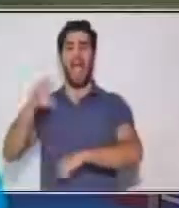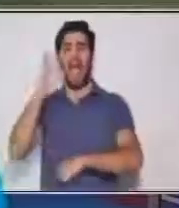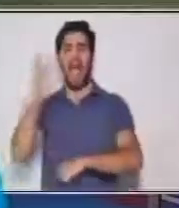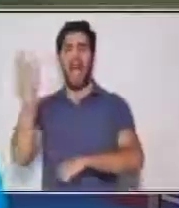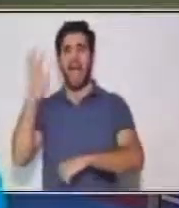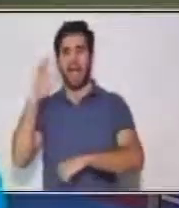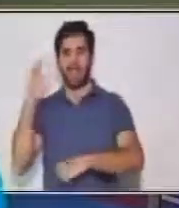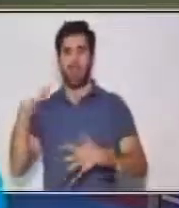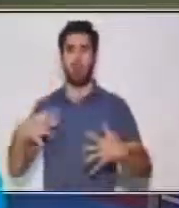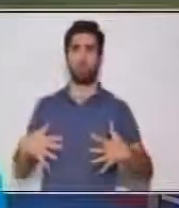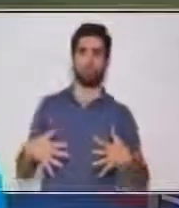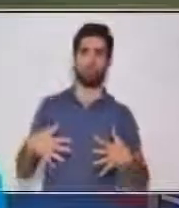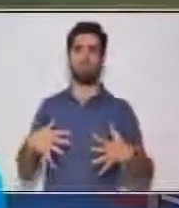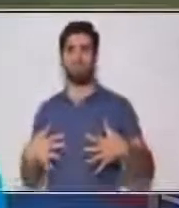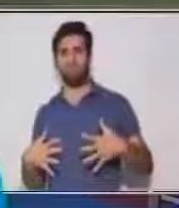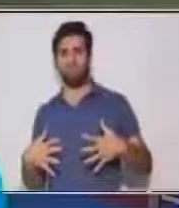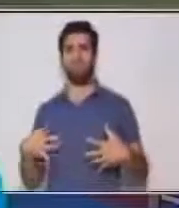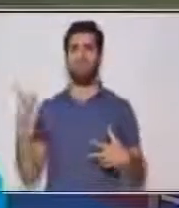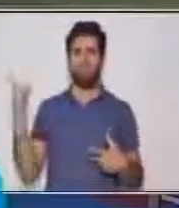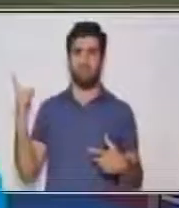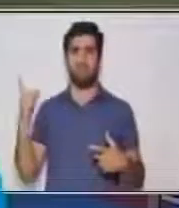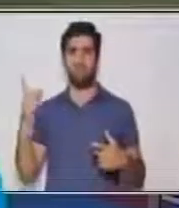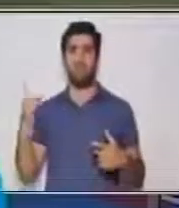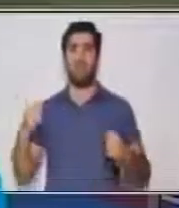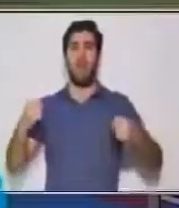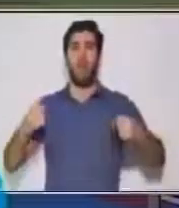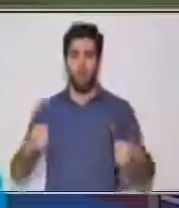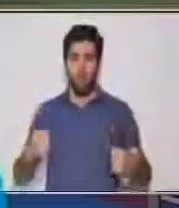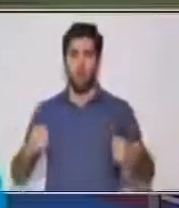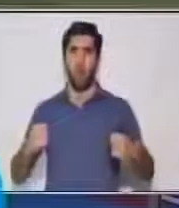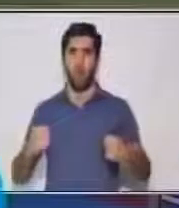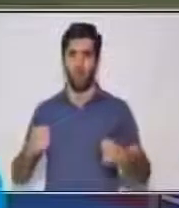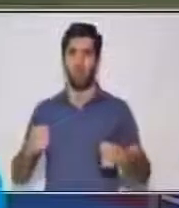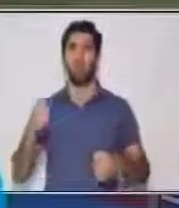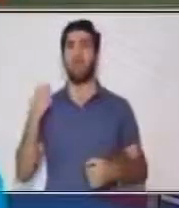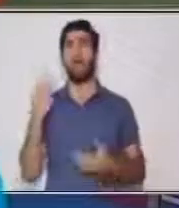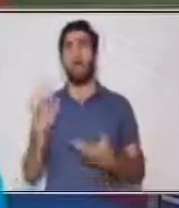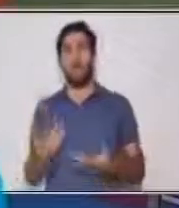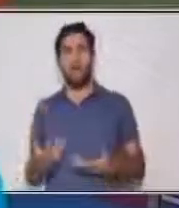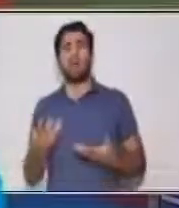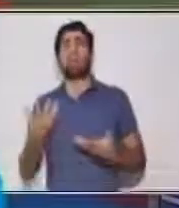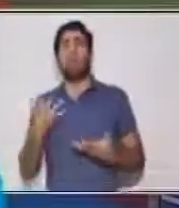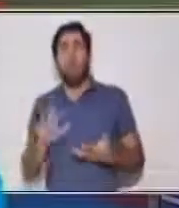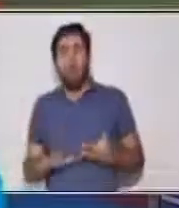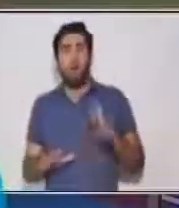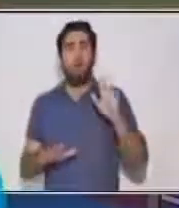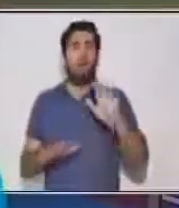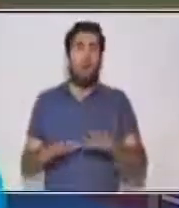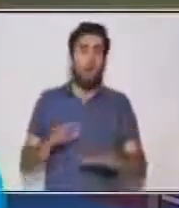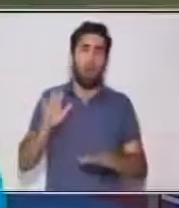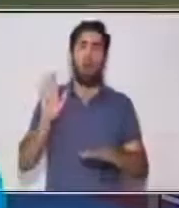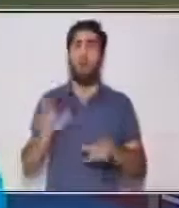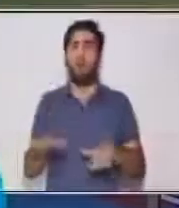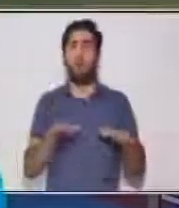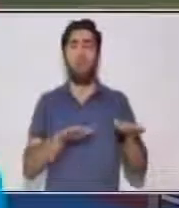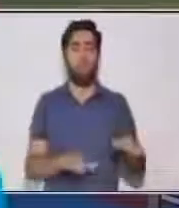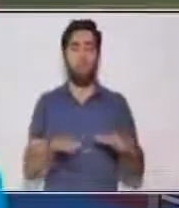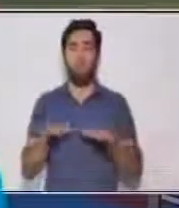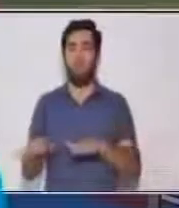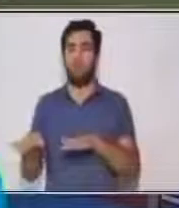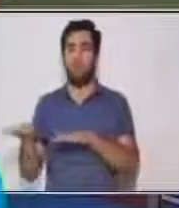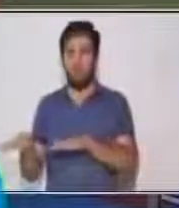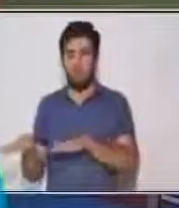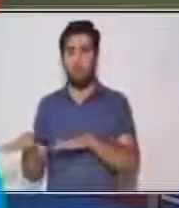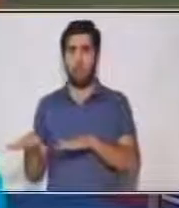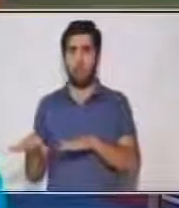Garfiel es un gato gordo, perezoso, travieso, pero entrañable. Nacido en la cocina del